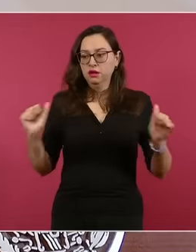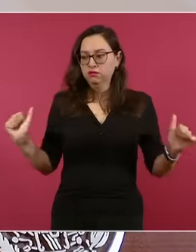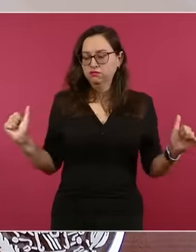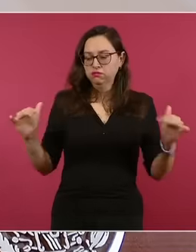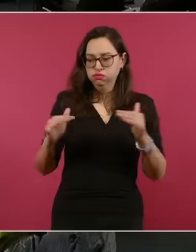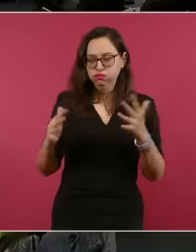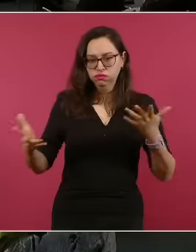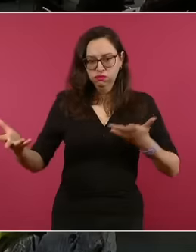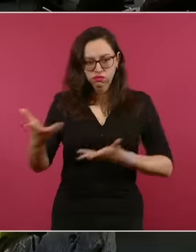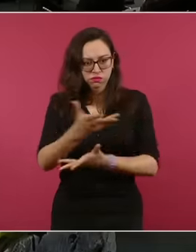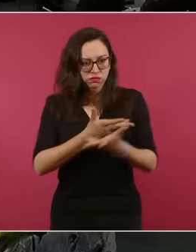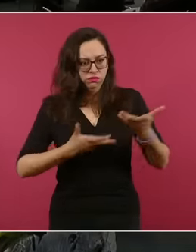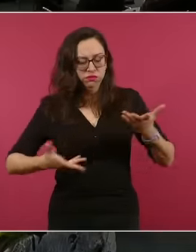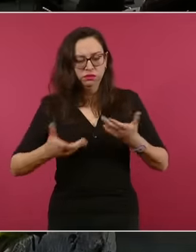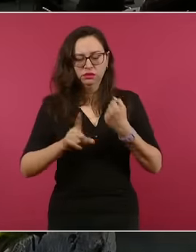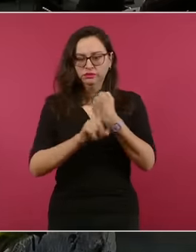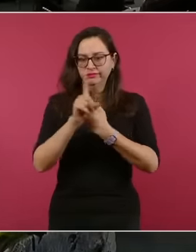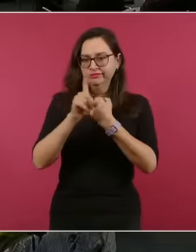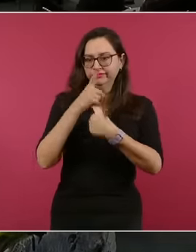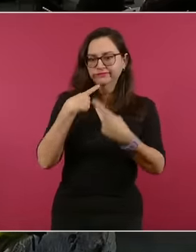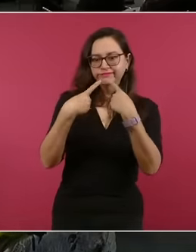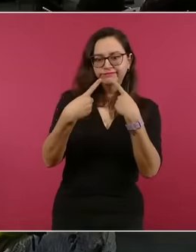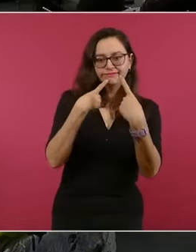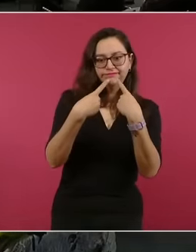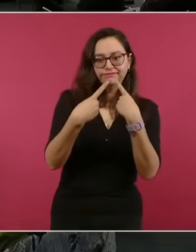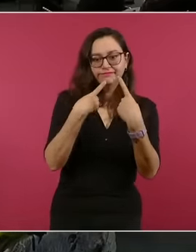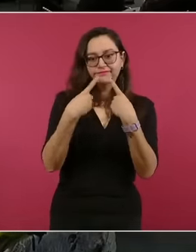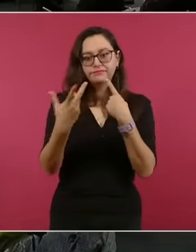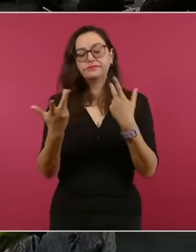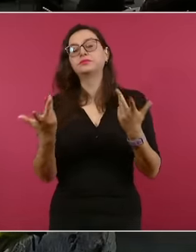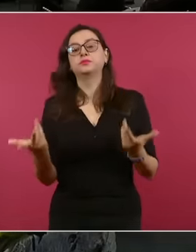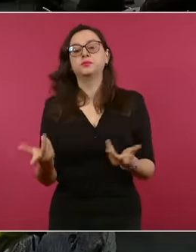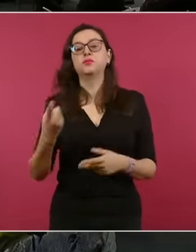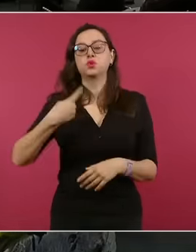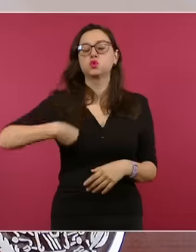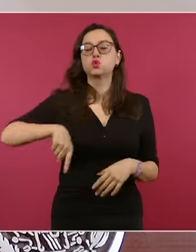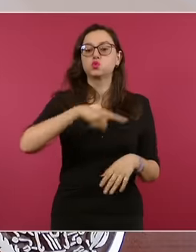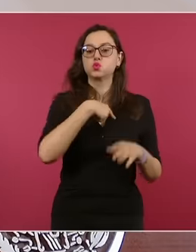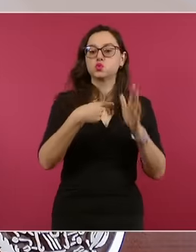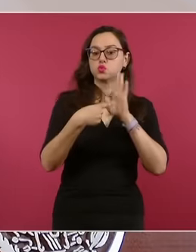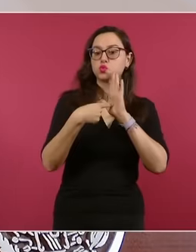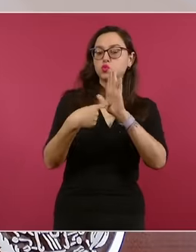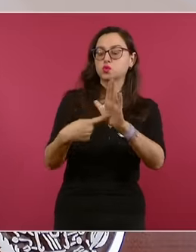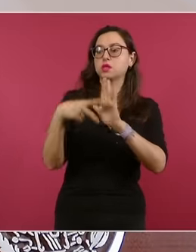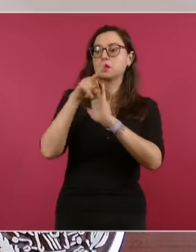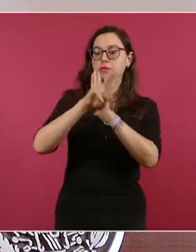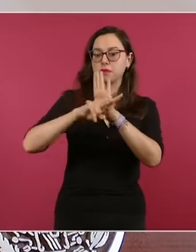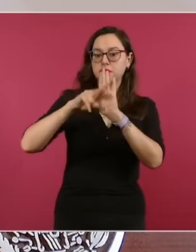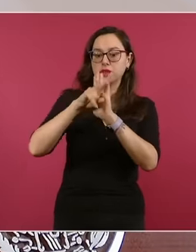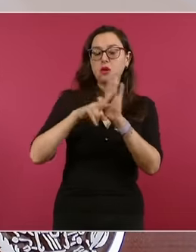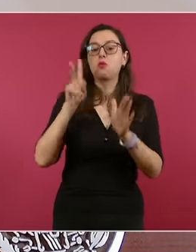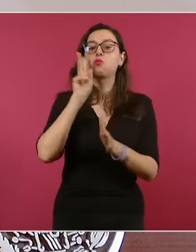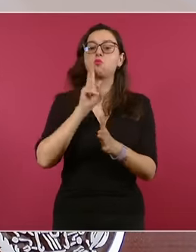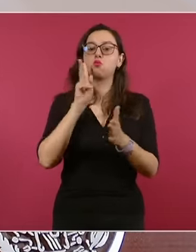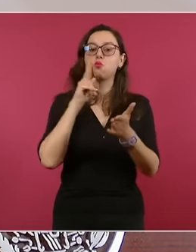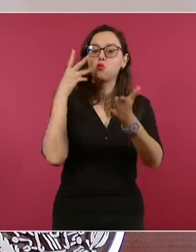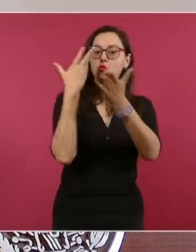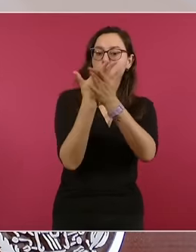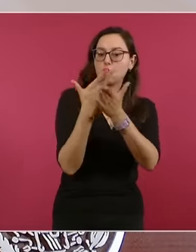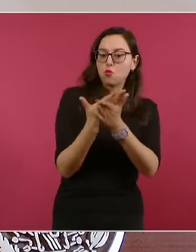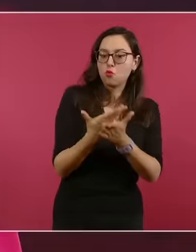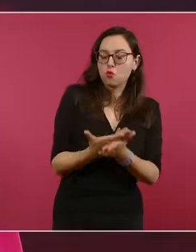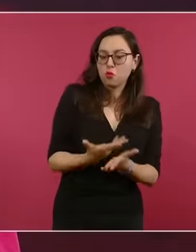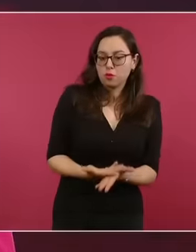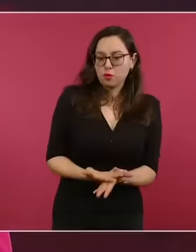para tomar una resolución, pero por lo menos nosotros vamos a poder pasar el video, vamos a presentar las evidencias que se mencionan aquí.